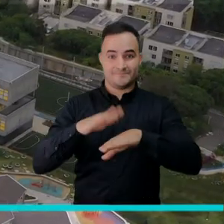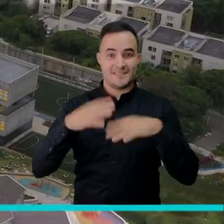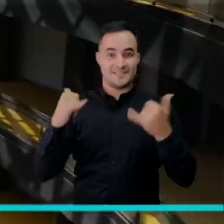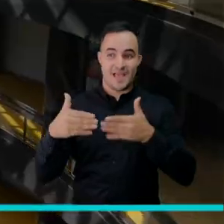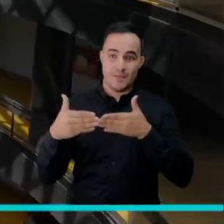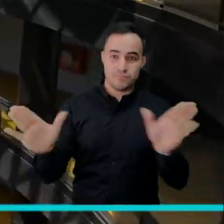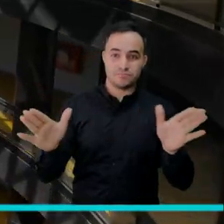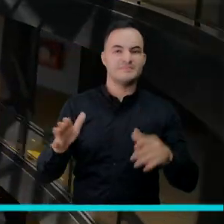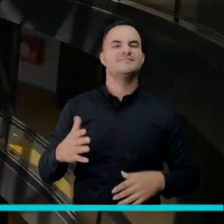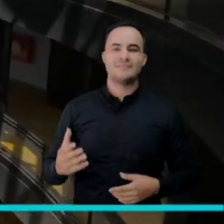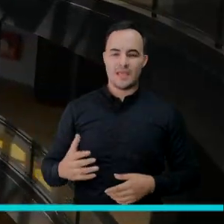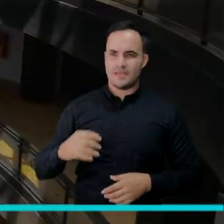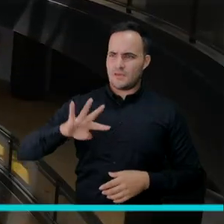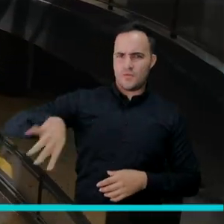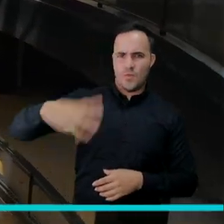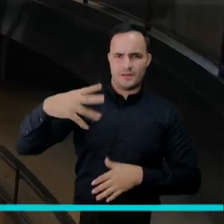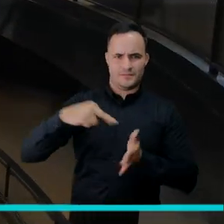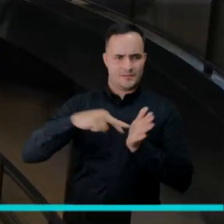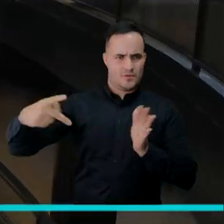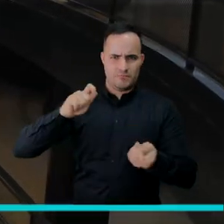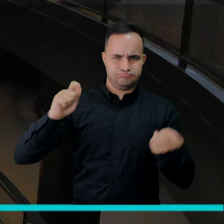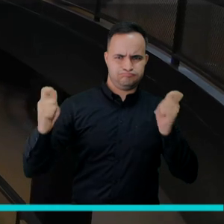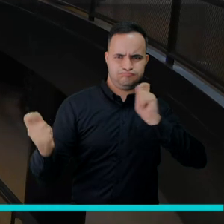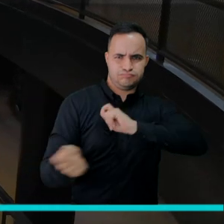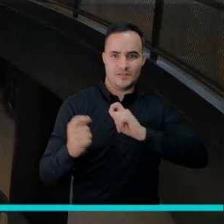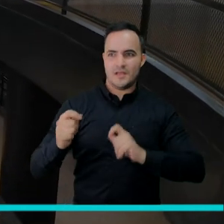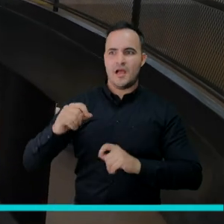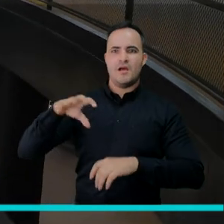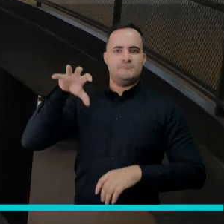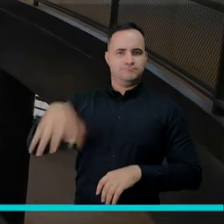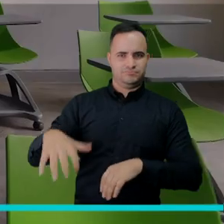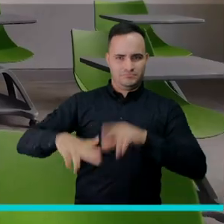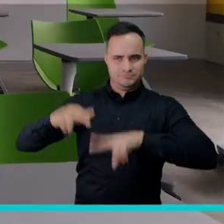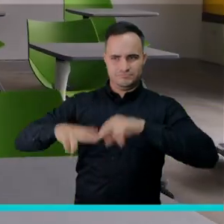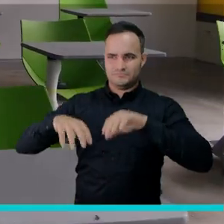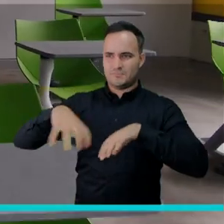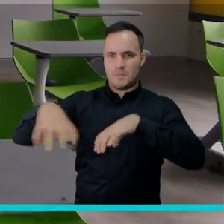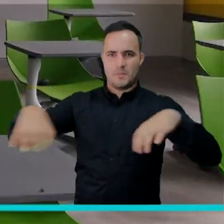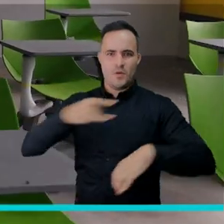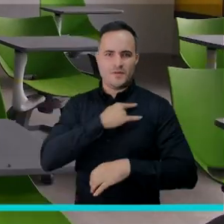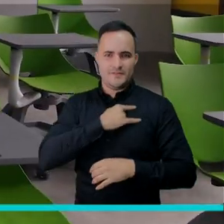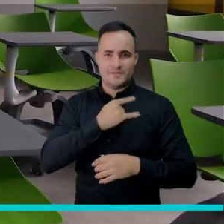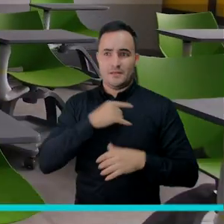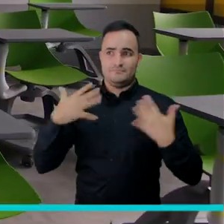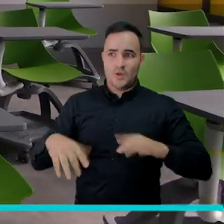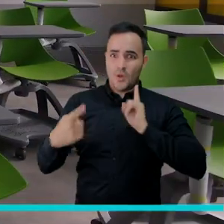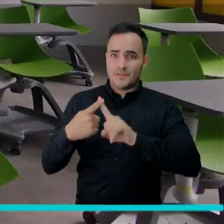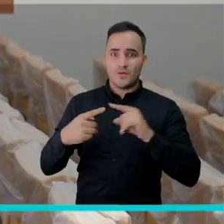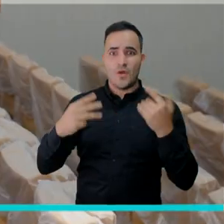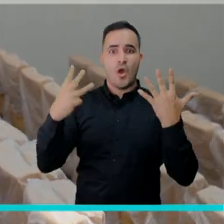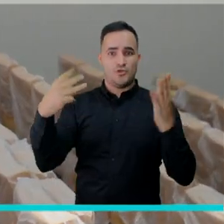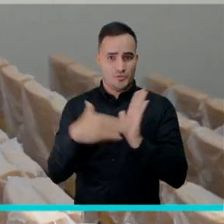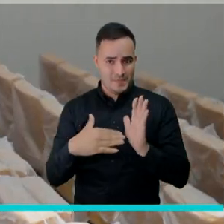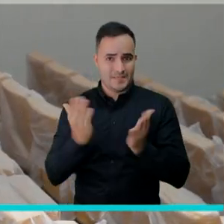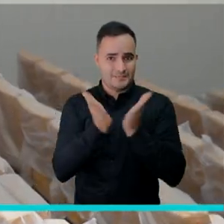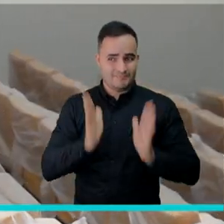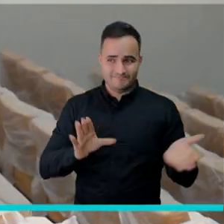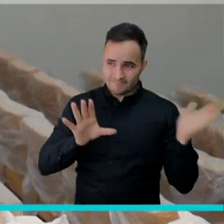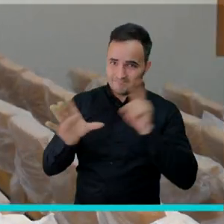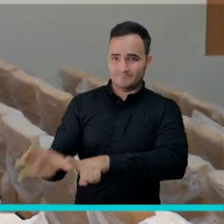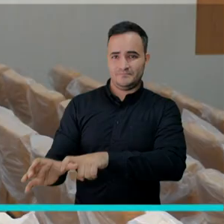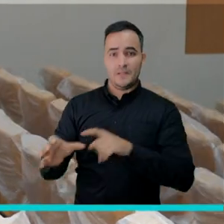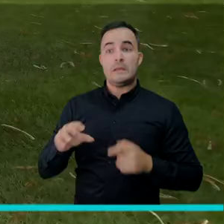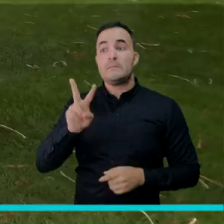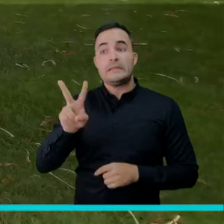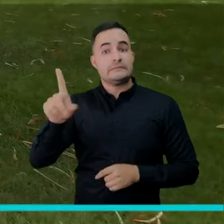Medellín ya tiene la sede del Centro para la Cuarta Revolución Industrial más Grande del país, que beneficiará a 8.000 estudiantes. Se trata de una